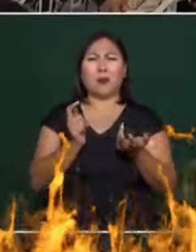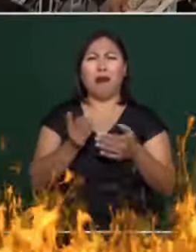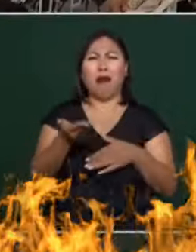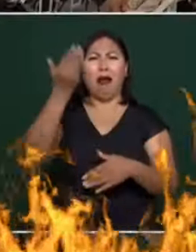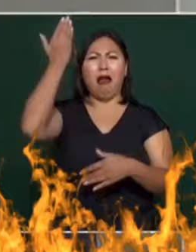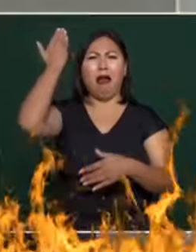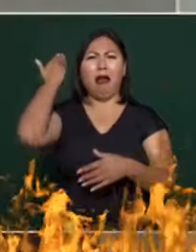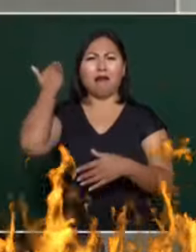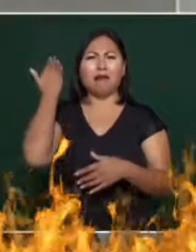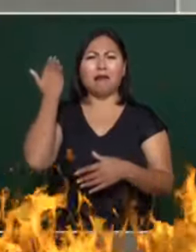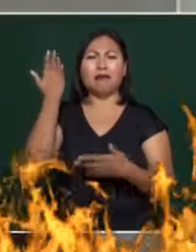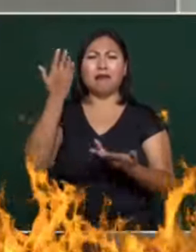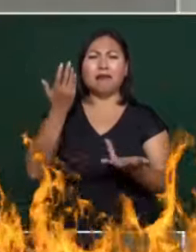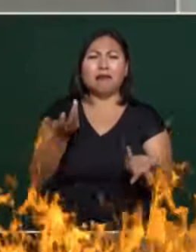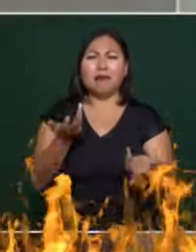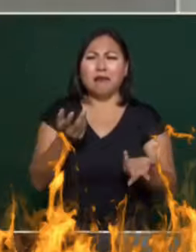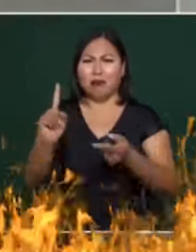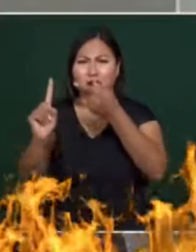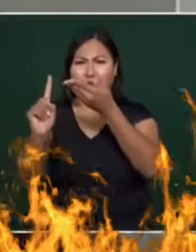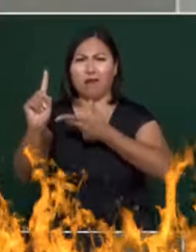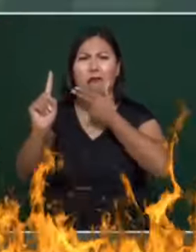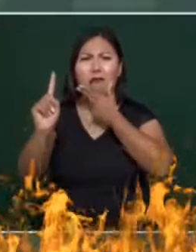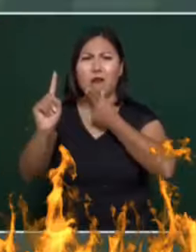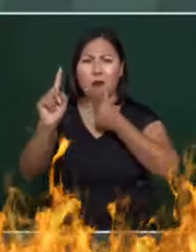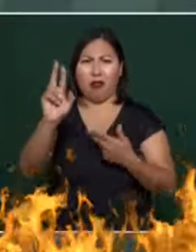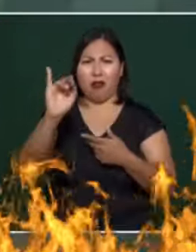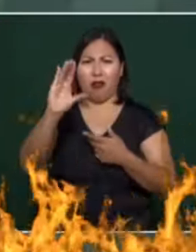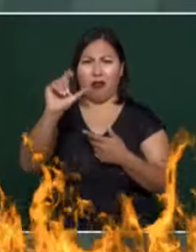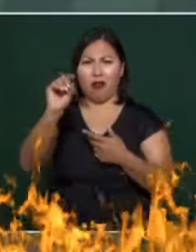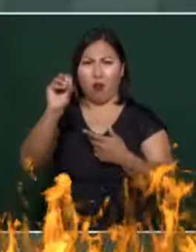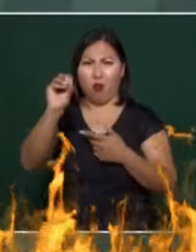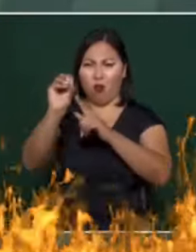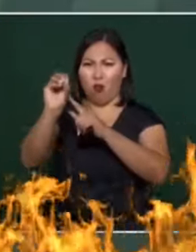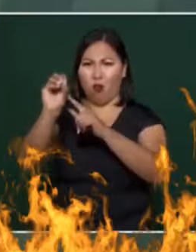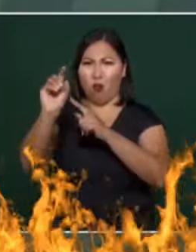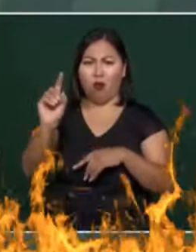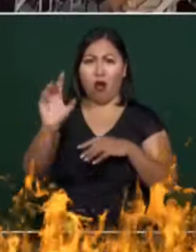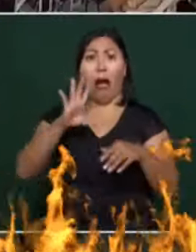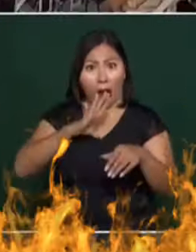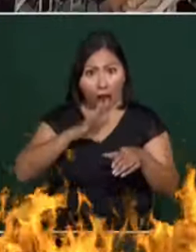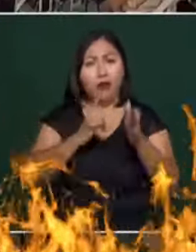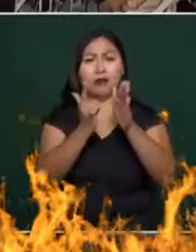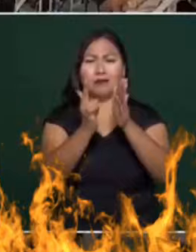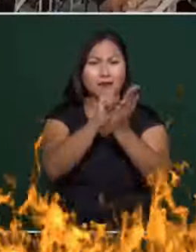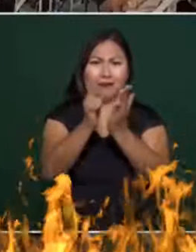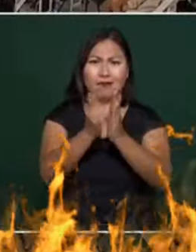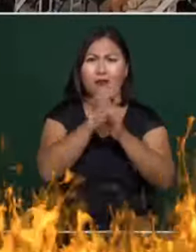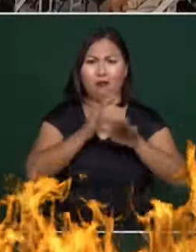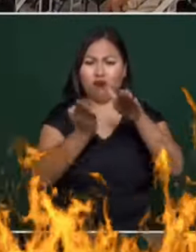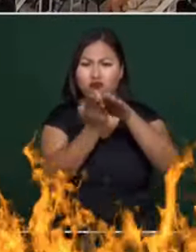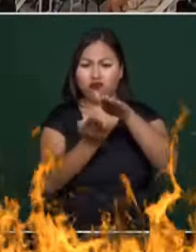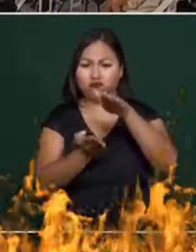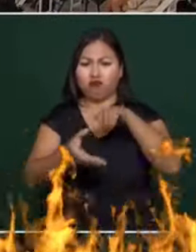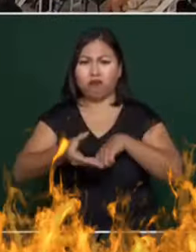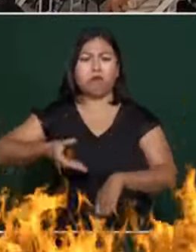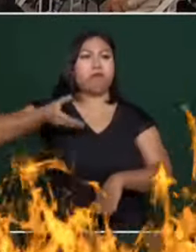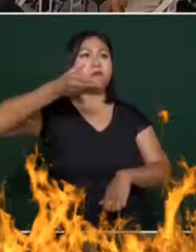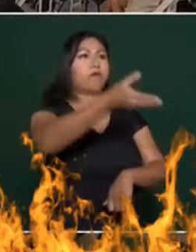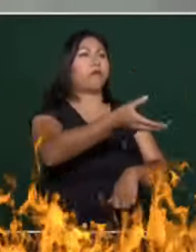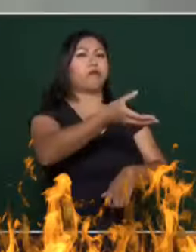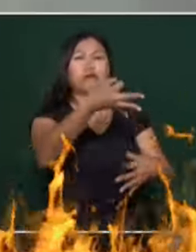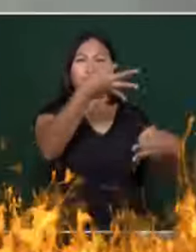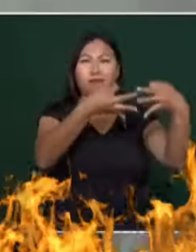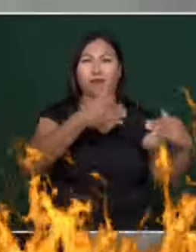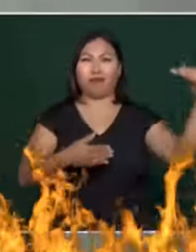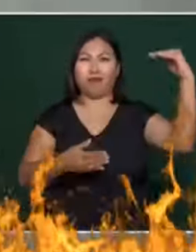tuvieron que sacar el expediente de la gaveta lo presentaron en la corte con otros ministros